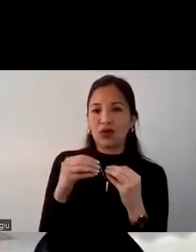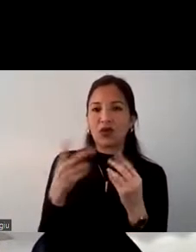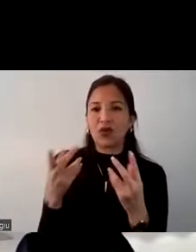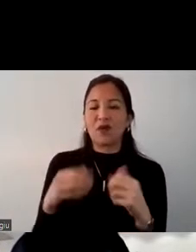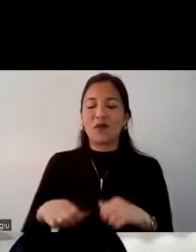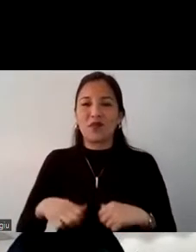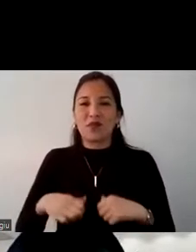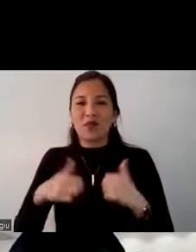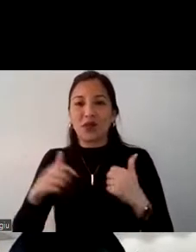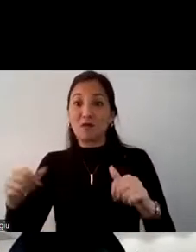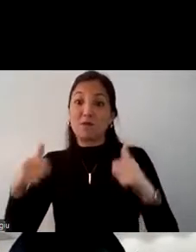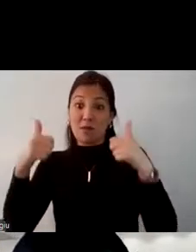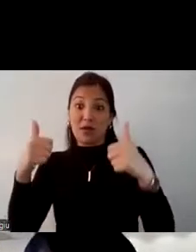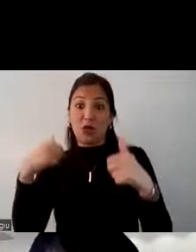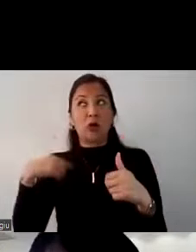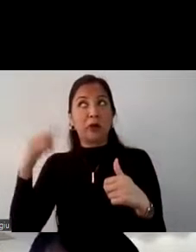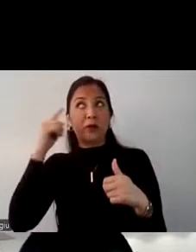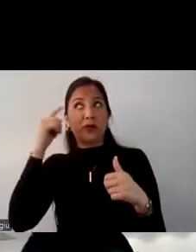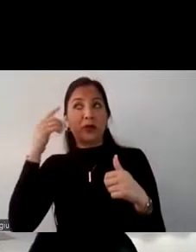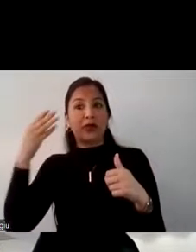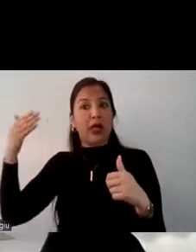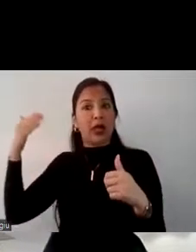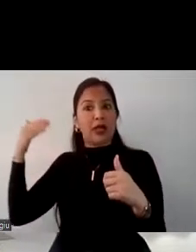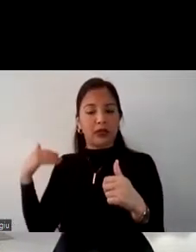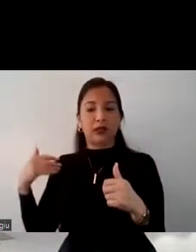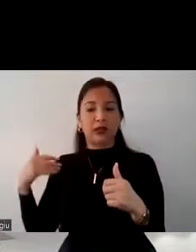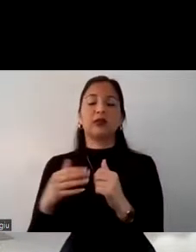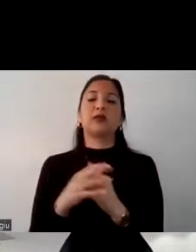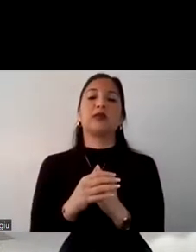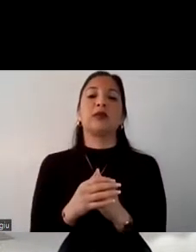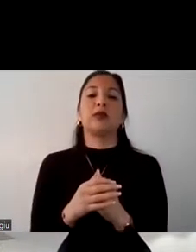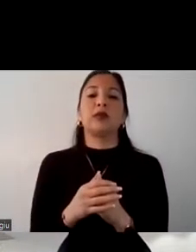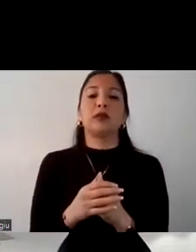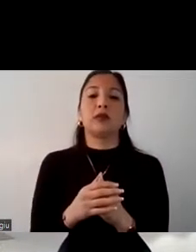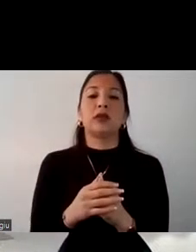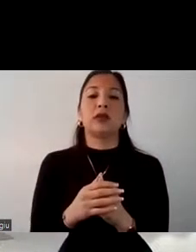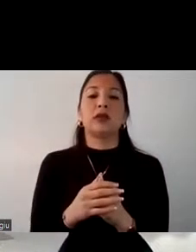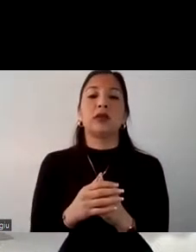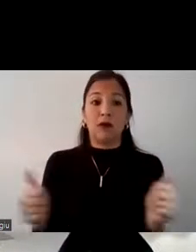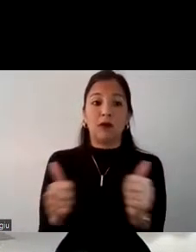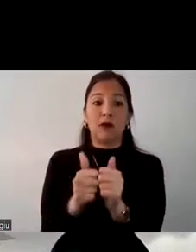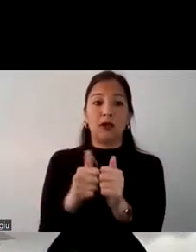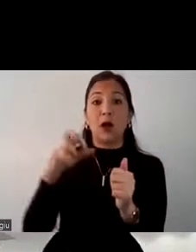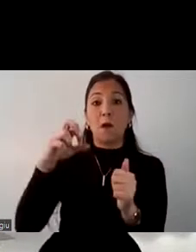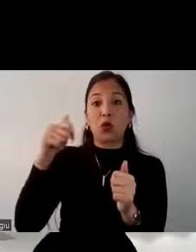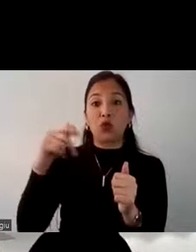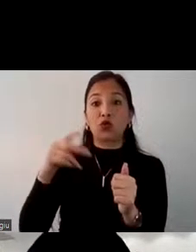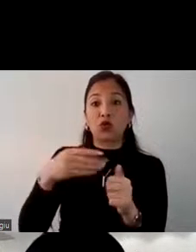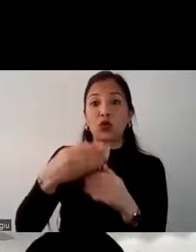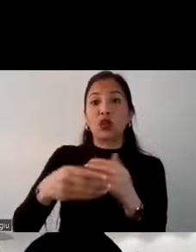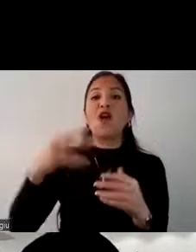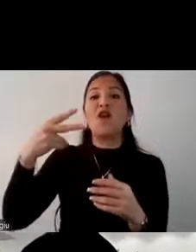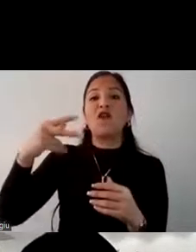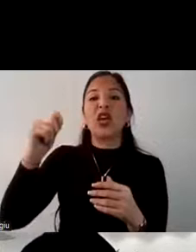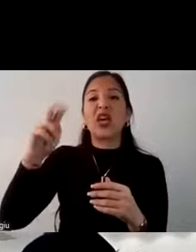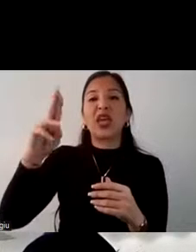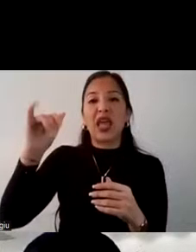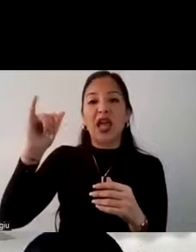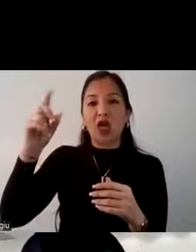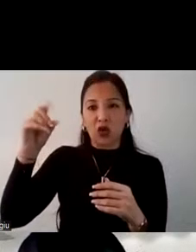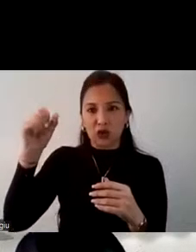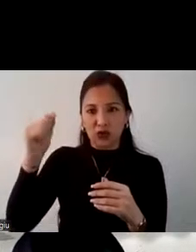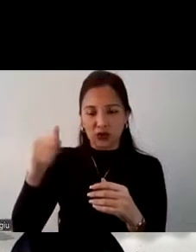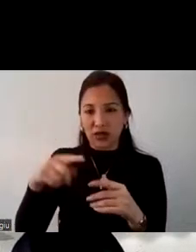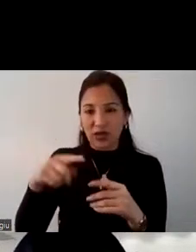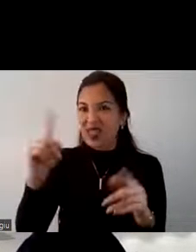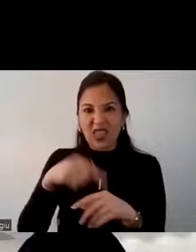mucho mejor de lo que ya habían planificado anteriormente reforzar la promoción de Perú durante los feriados hemos visto en la